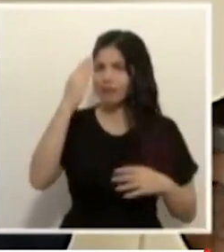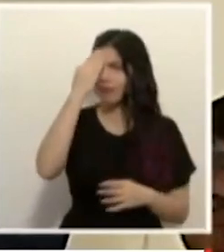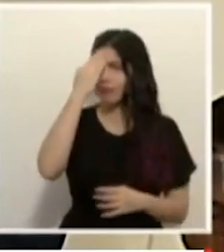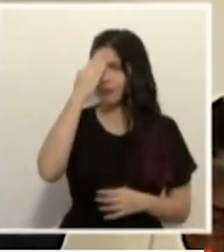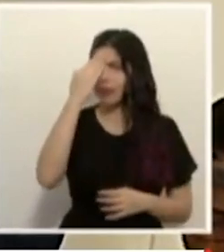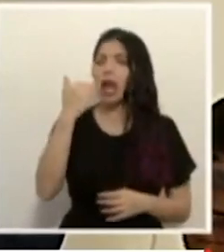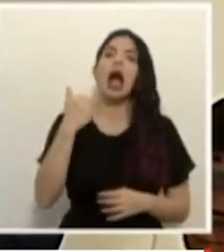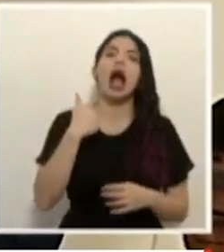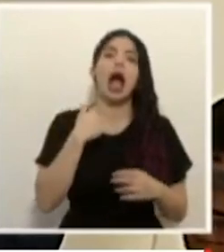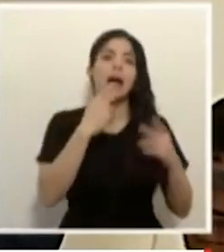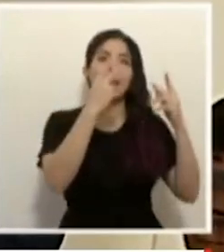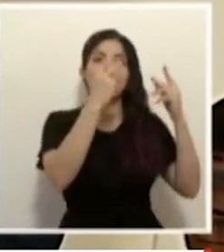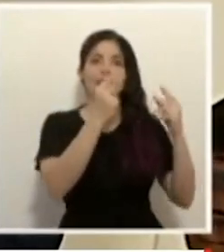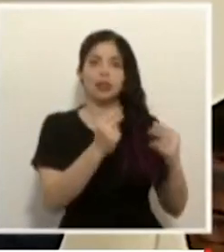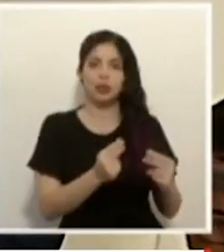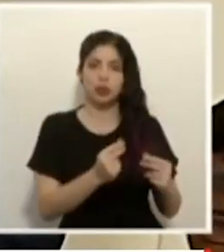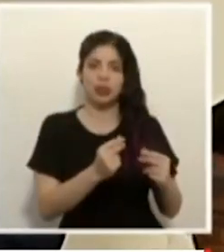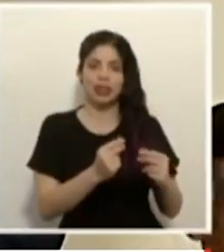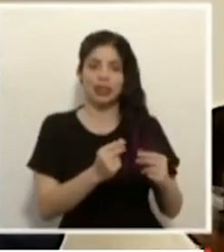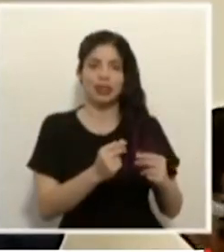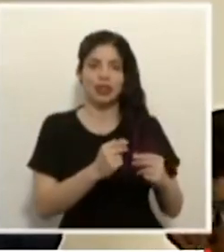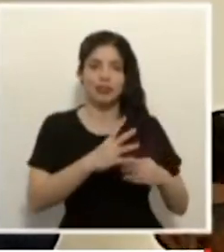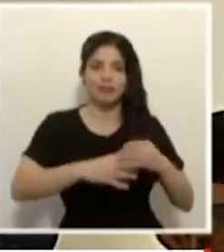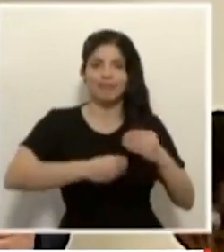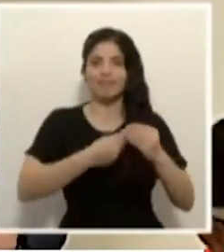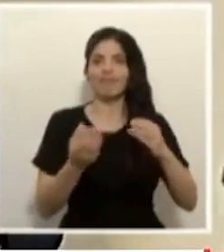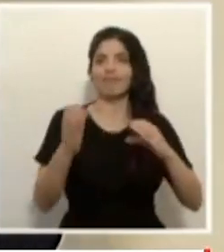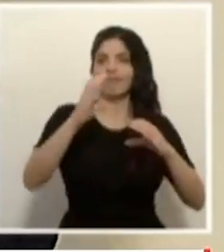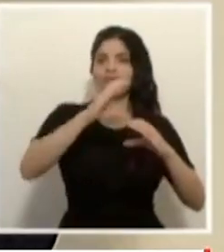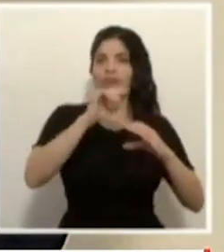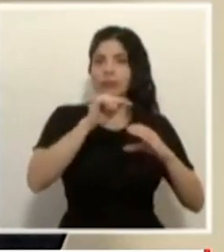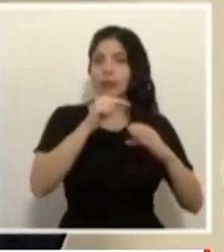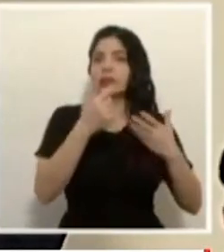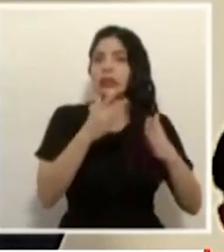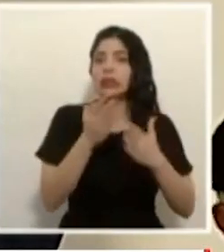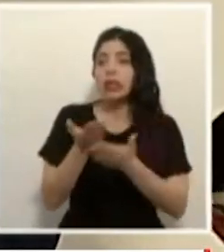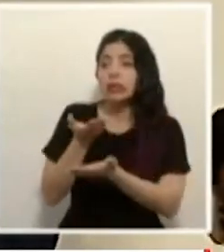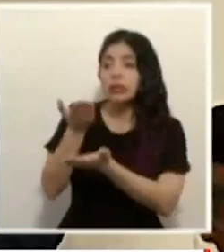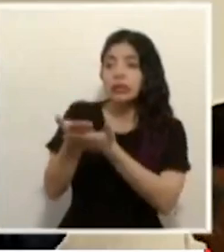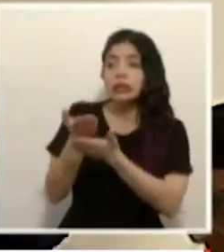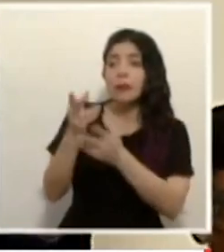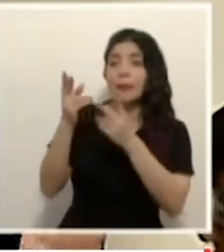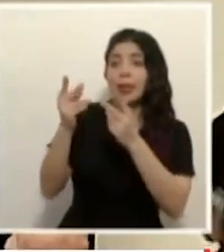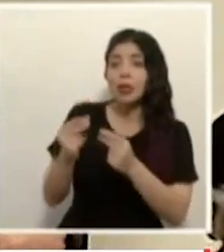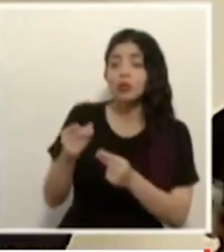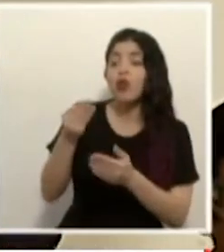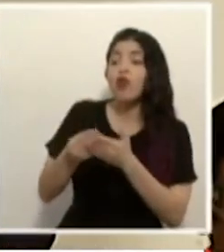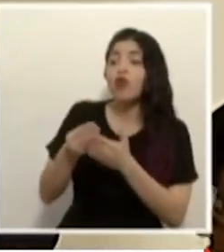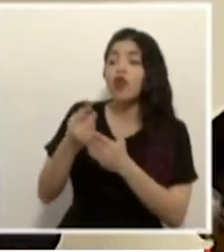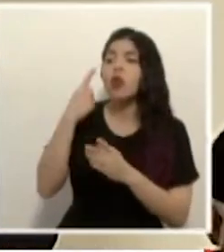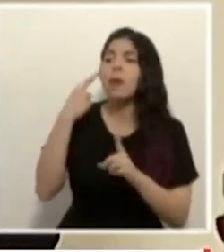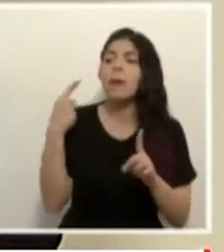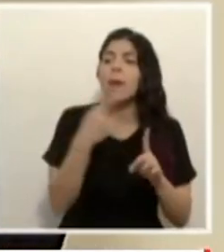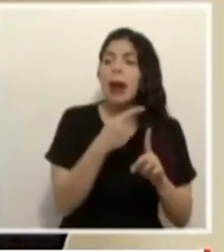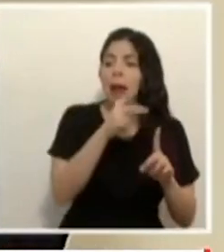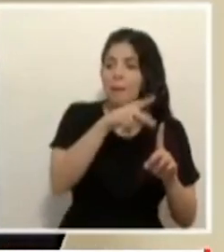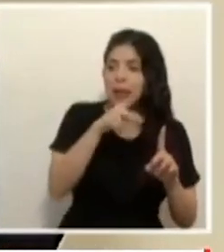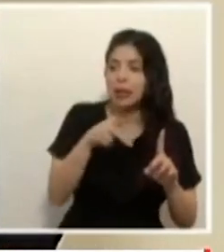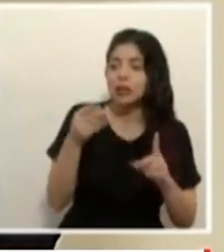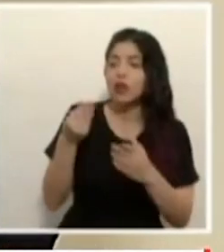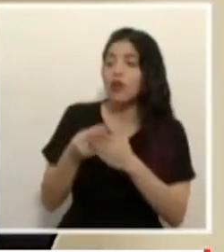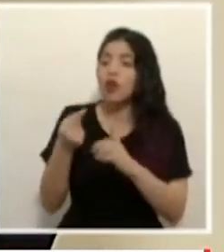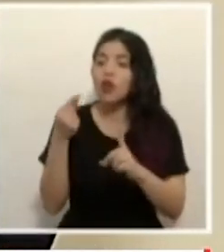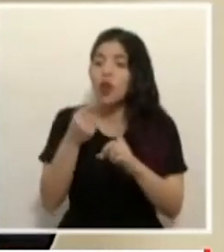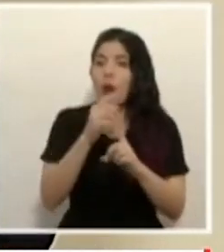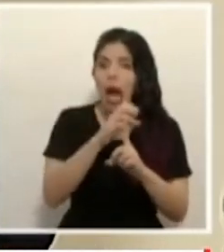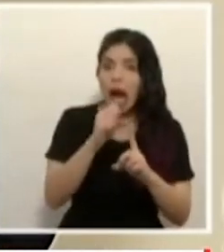Hay un presupuesto extraordinario presentado con los recursos para la gente, para la caja y para la estabilidad inmediata